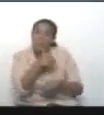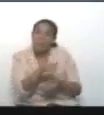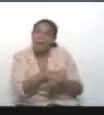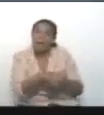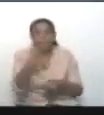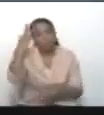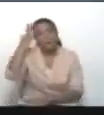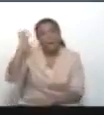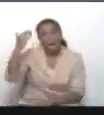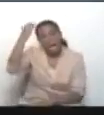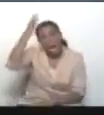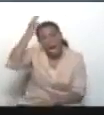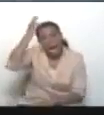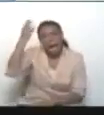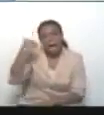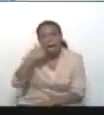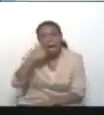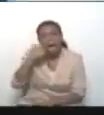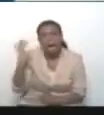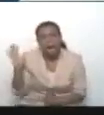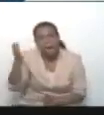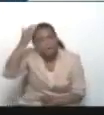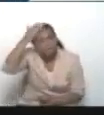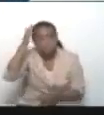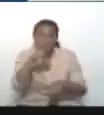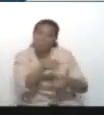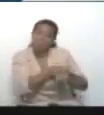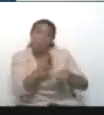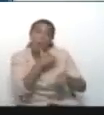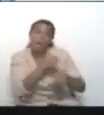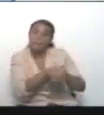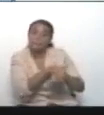Yo por lo menos tengo ahí con qué protegerlo.